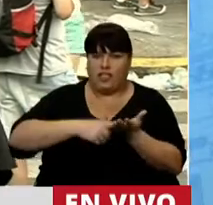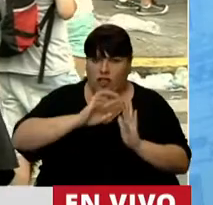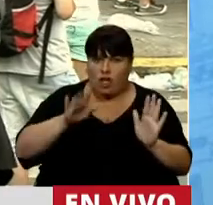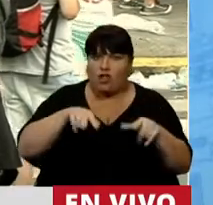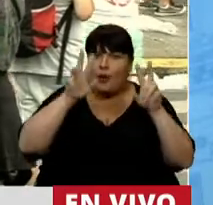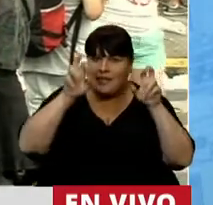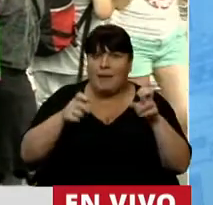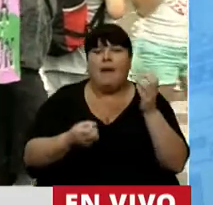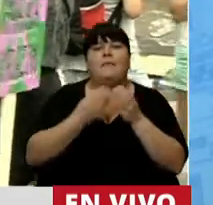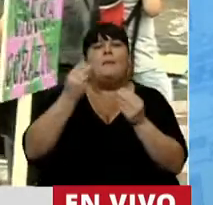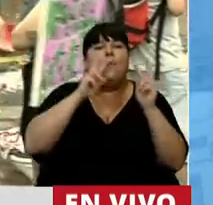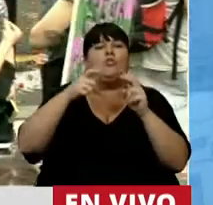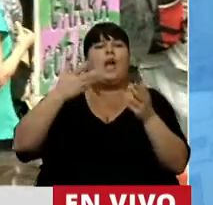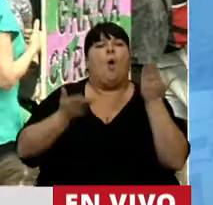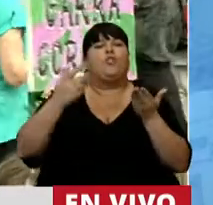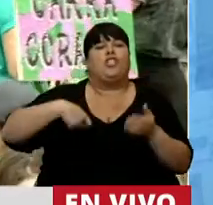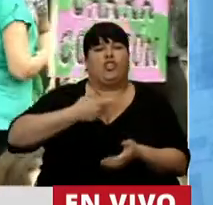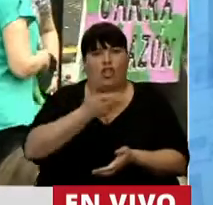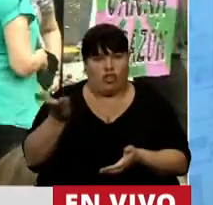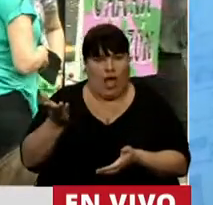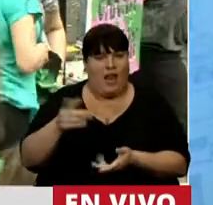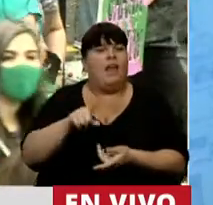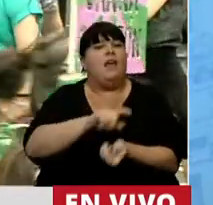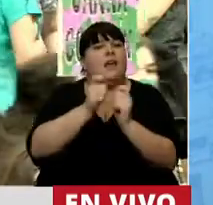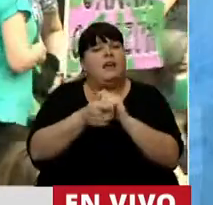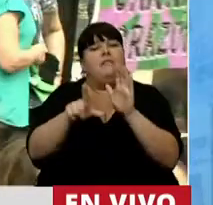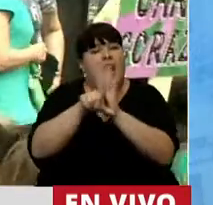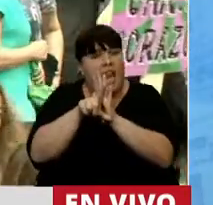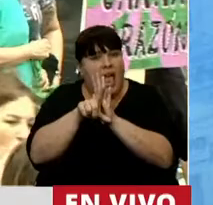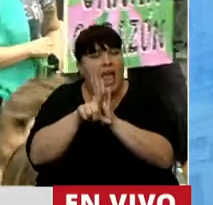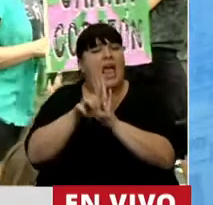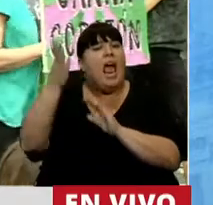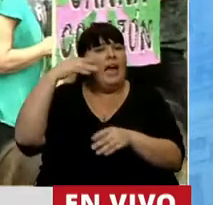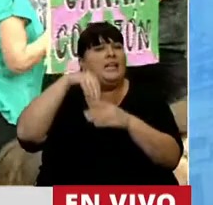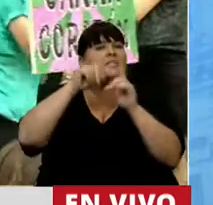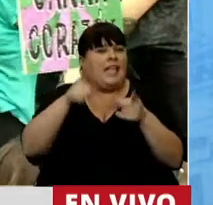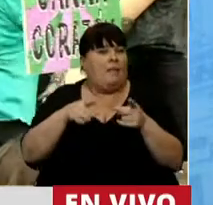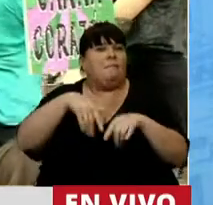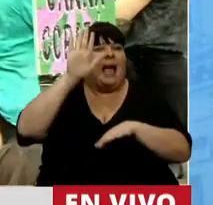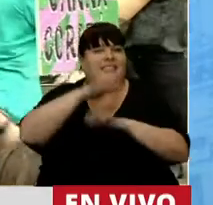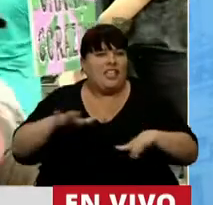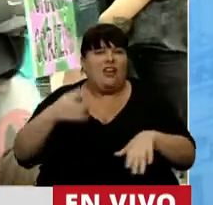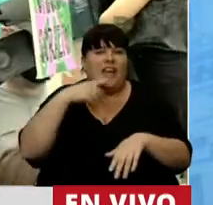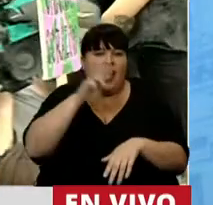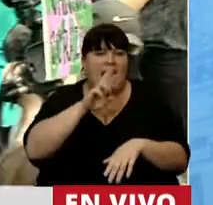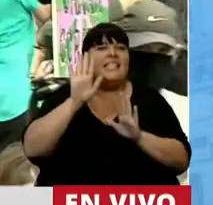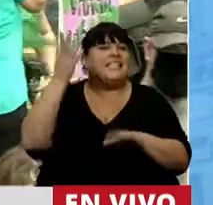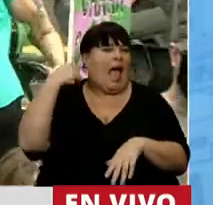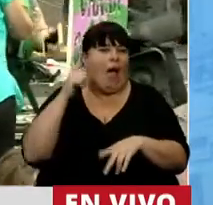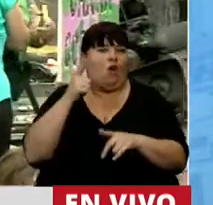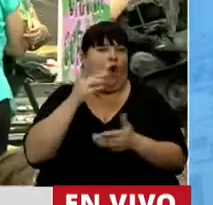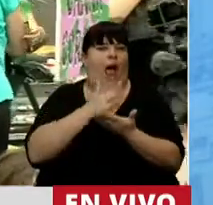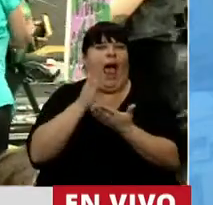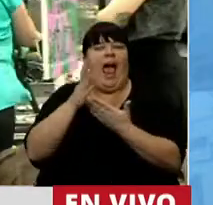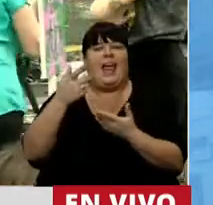este sentido, quedado por la justicia social, ha modificado normativas que incluían y que incluyen a más niños y niñas que estaban impedidos del